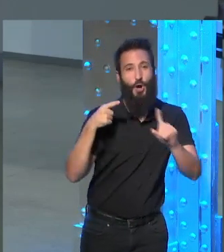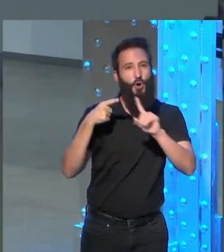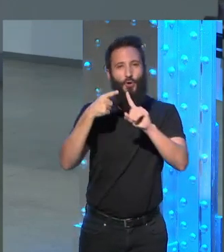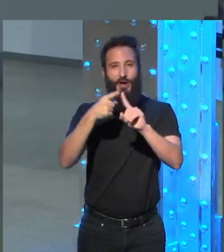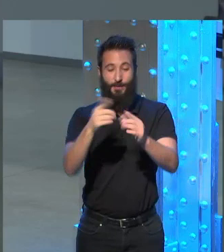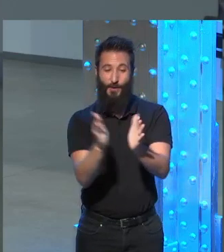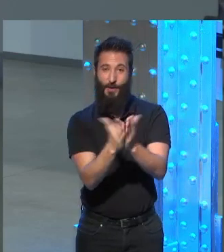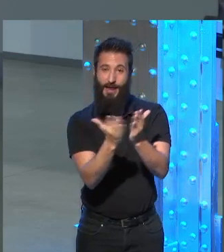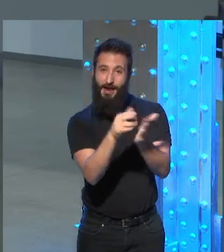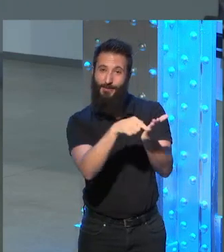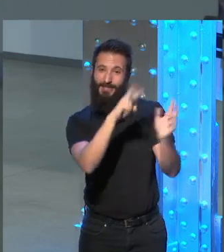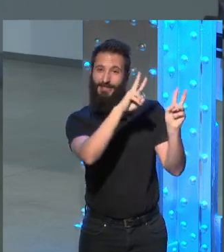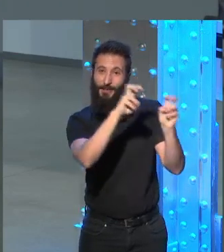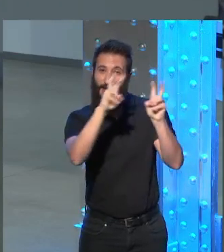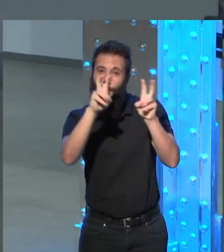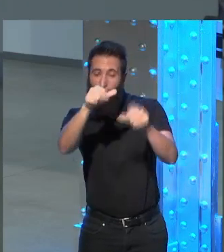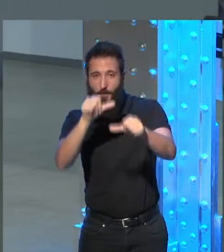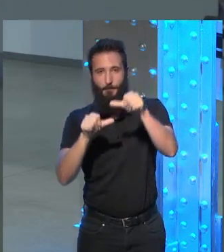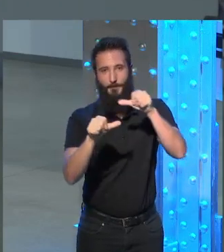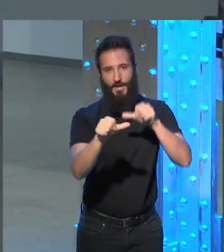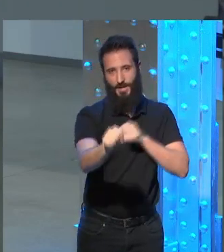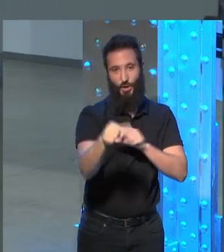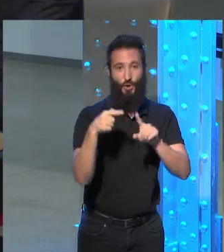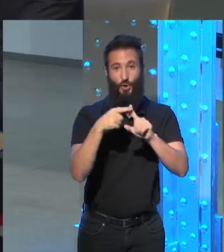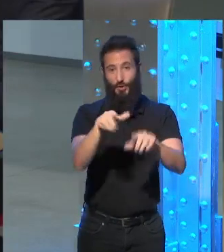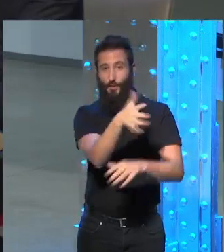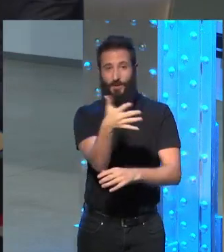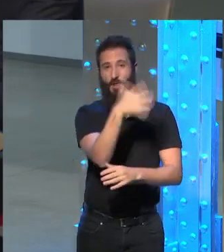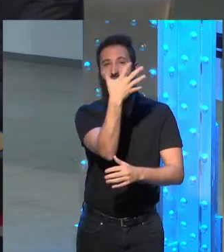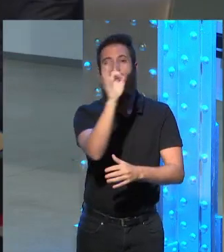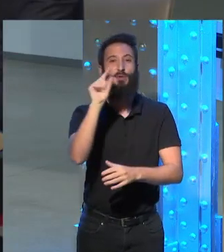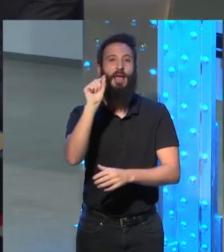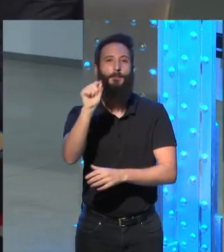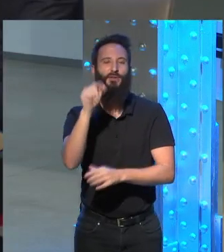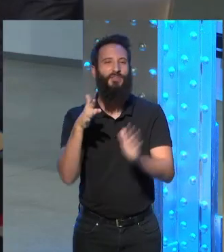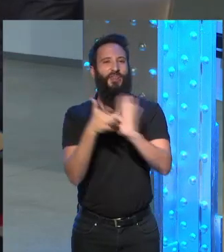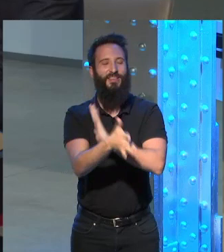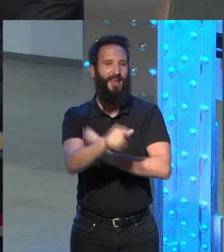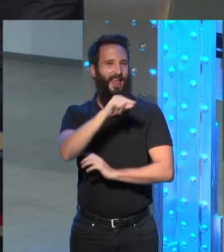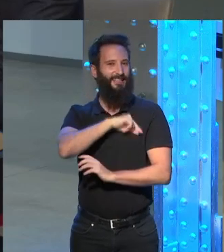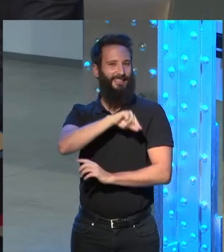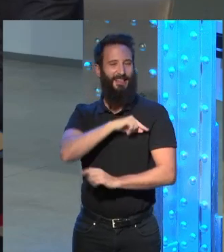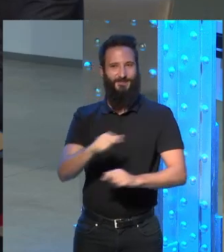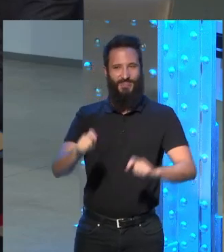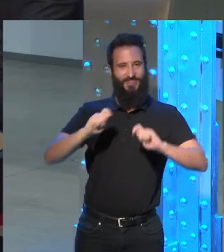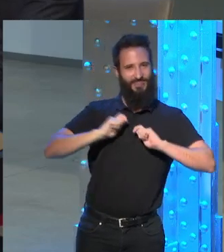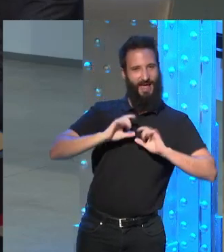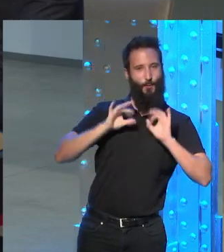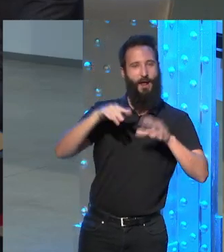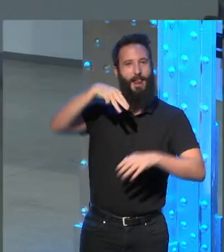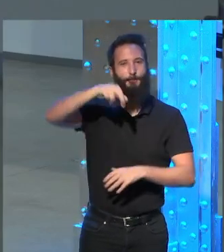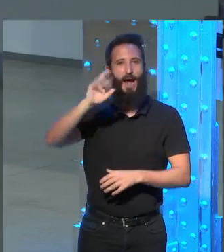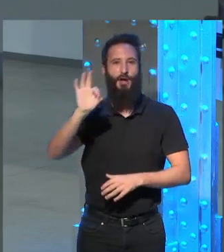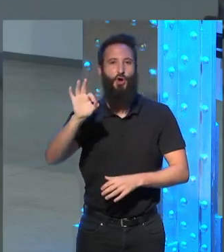libro, de los temas del libro, decir, que tendremos por los próximos 50 minutos un poco la sensación de asistir a una clase